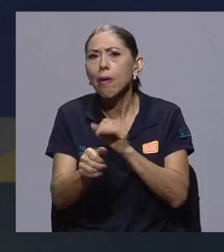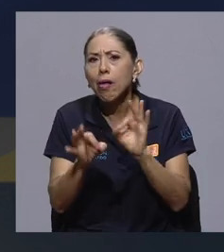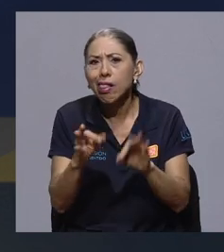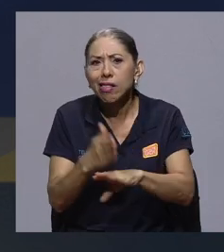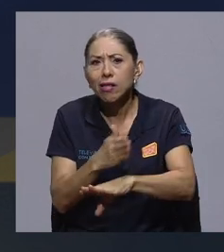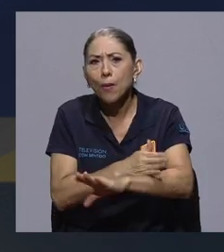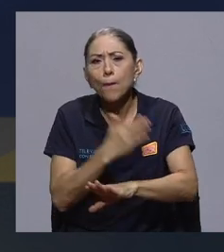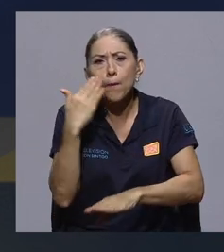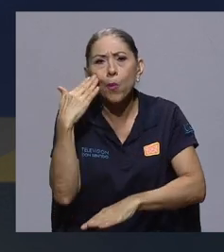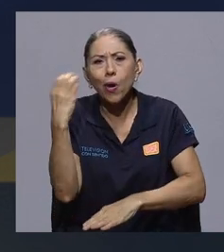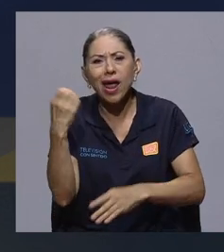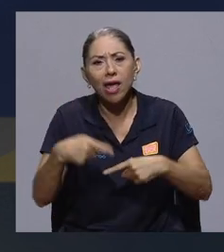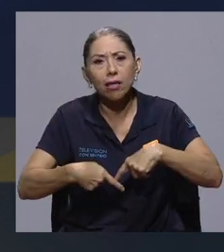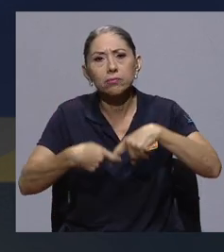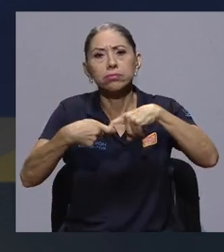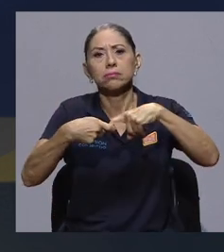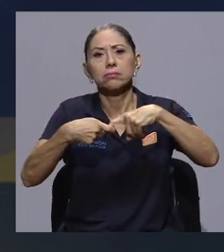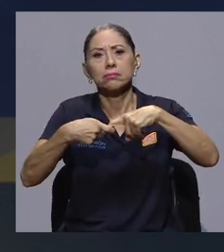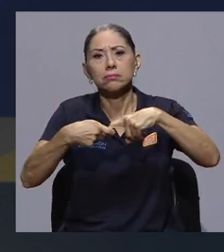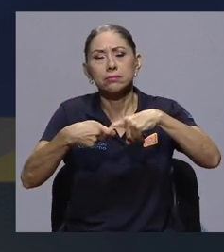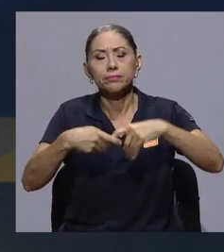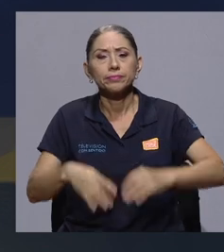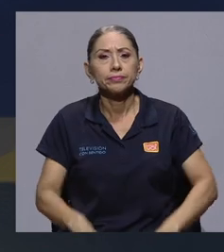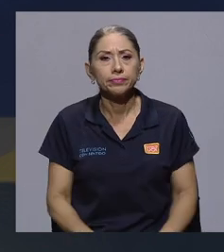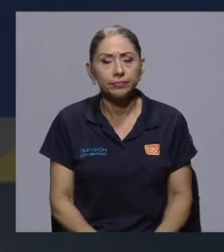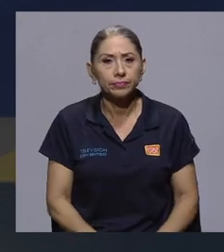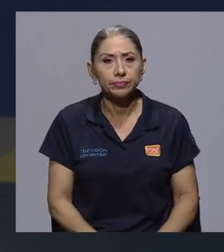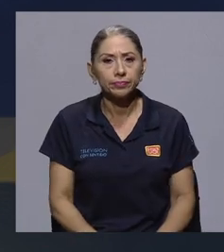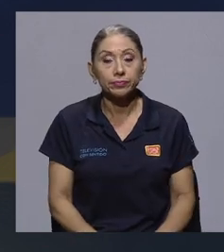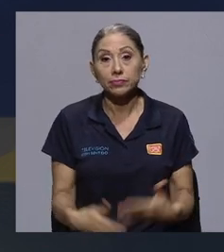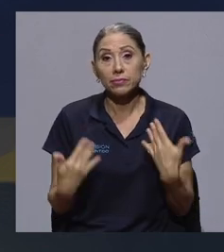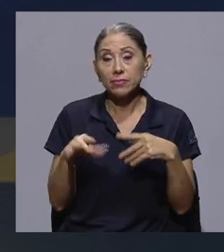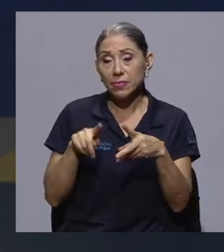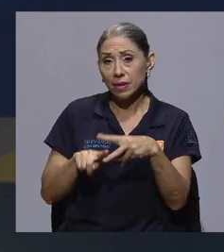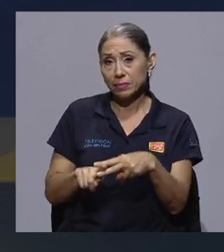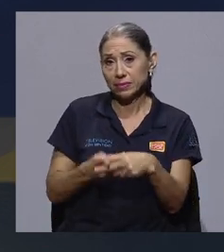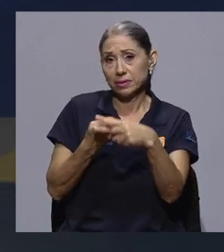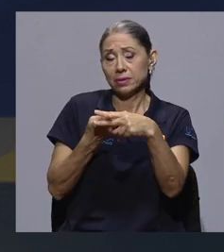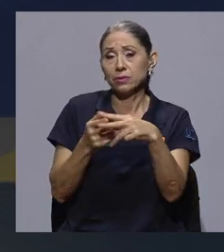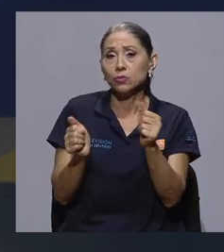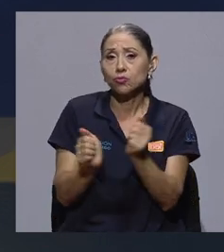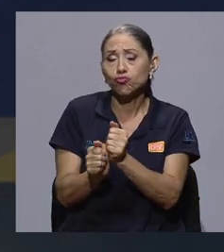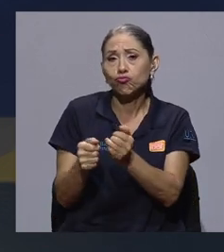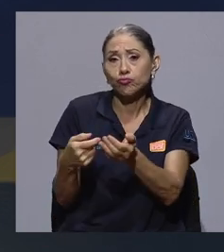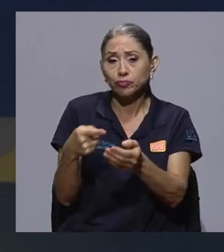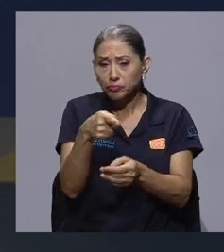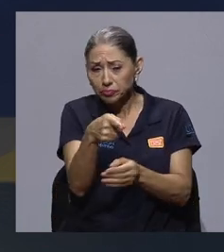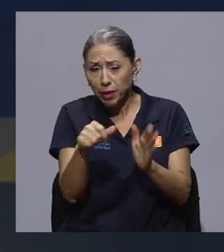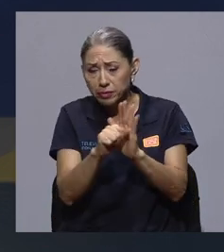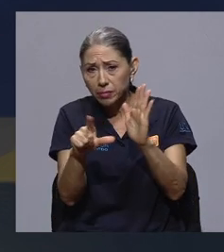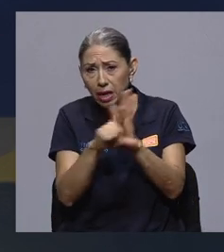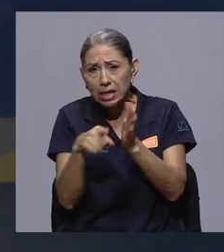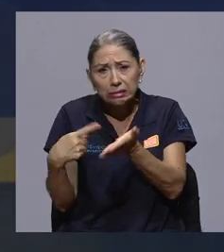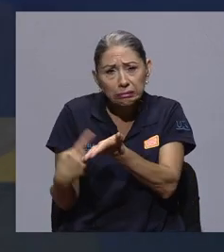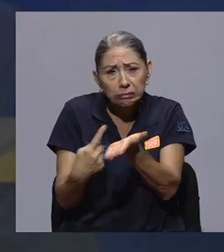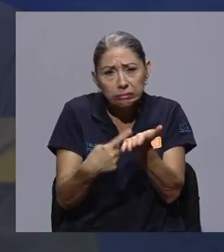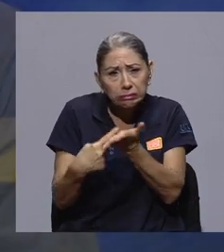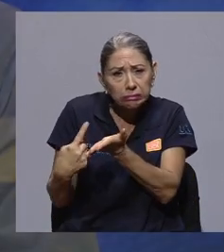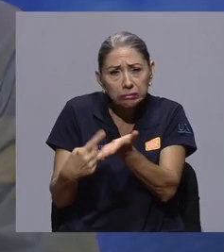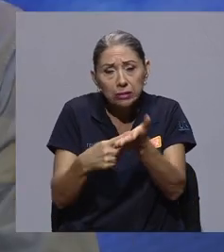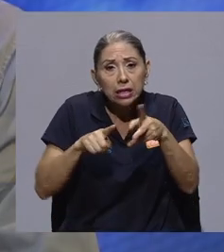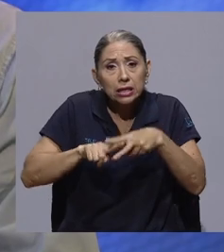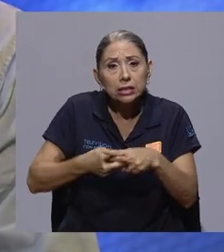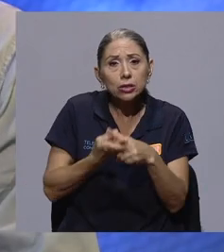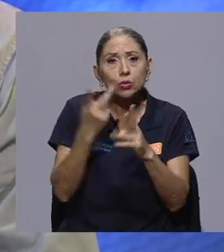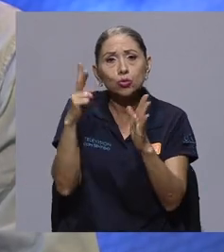o se encuentran totalmente estancados? Bueno, empezando la discusión en la Asamblea Legislativa inició desde el 2014